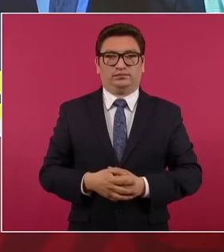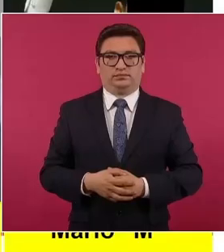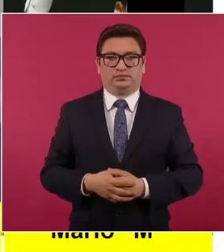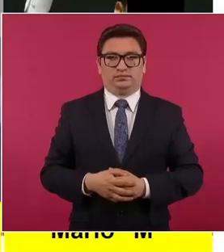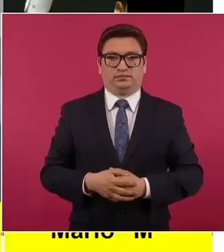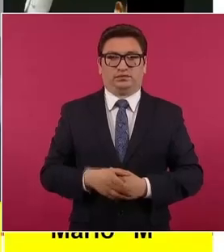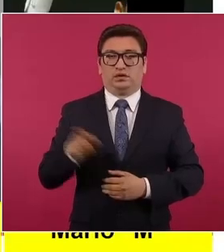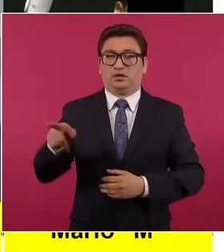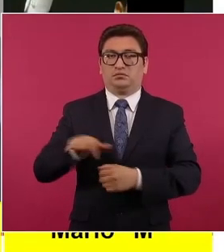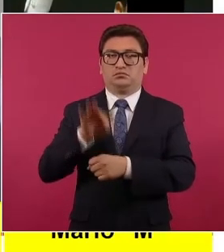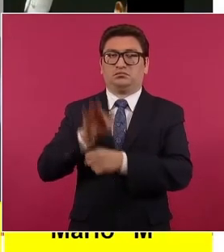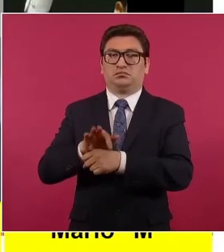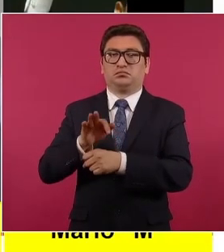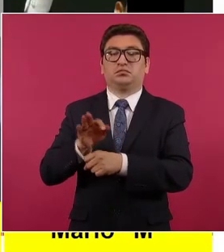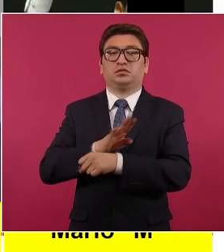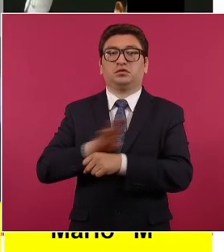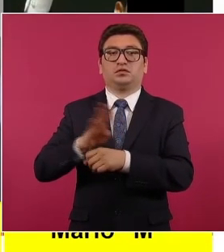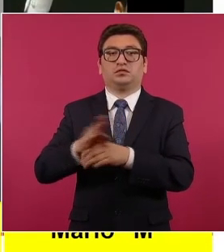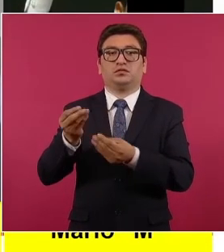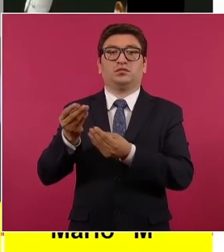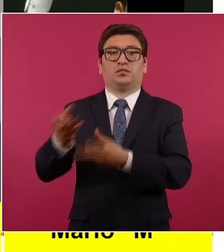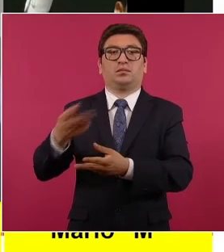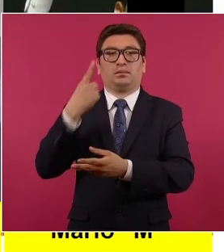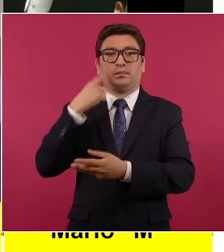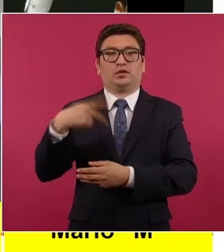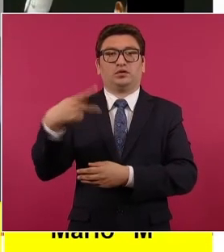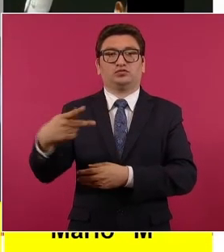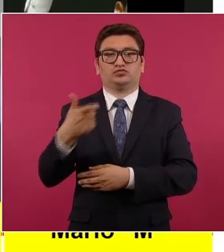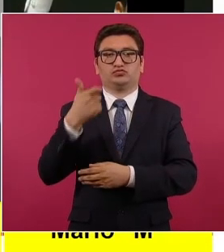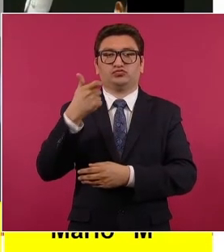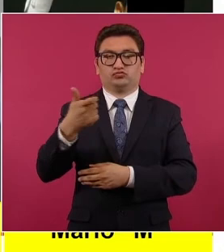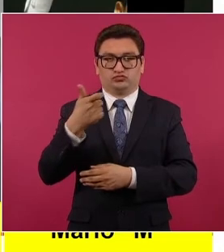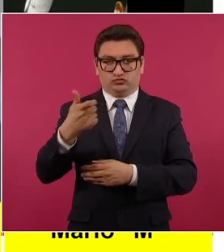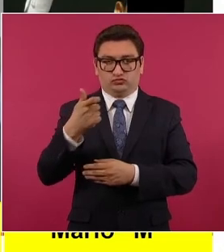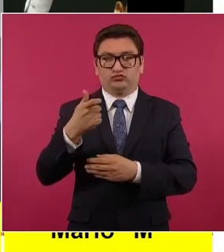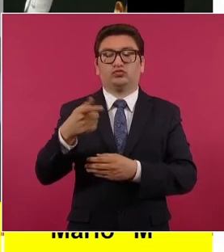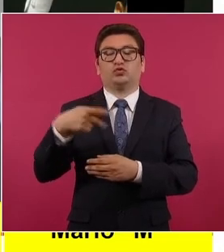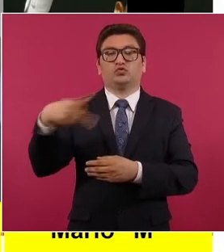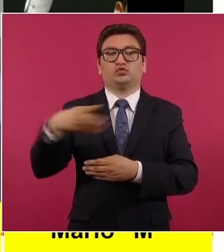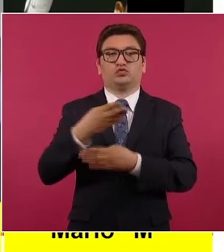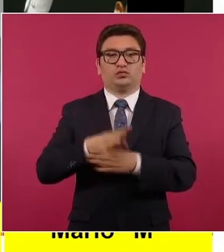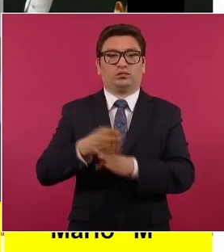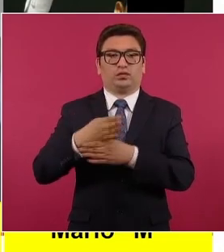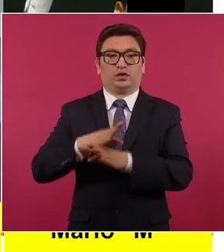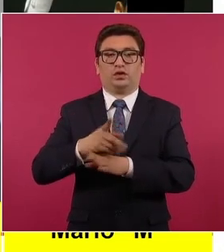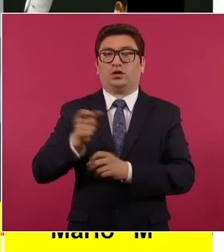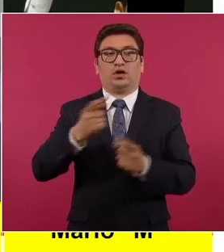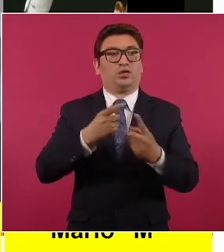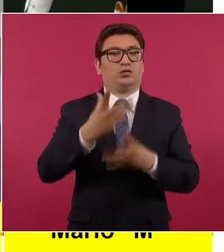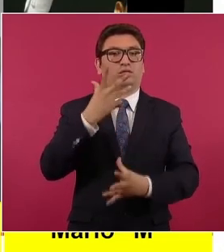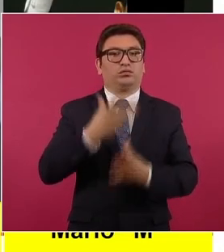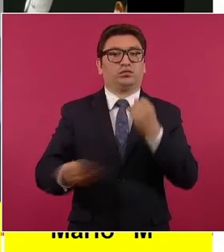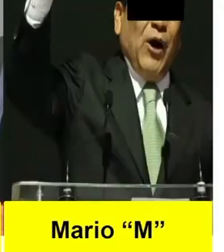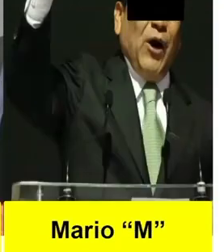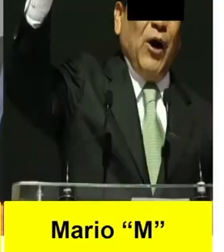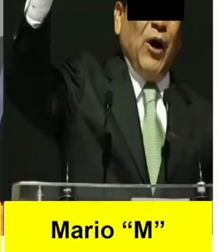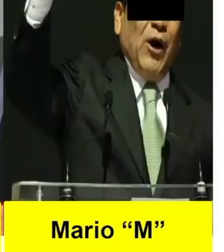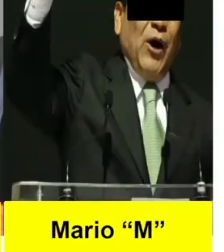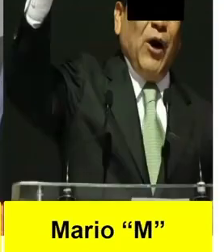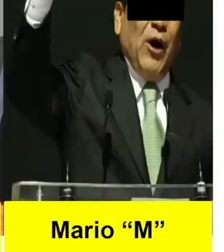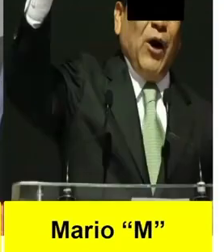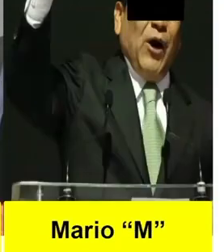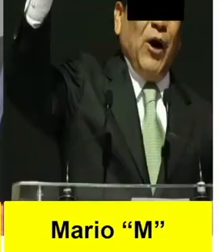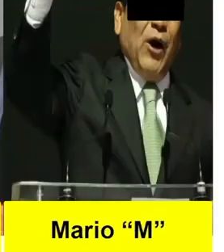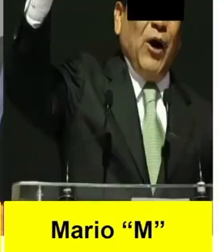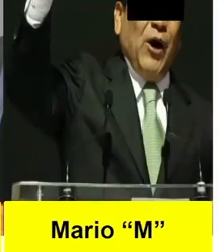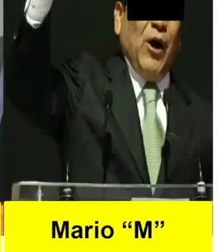beneficio para que se descongelaran las cuentas quienes quienes se encontraban prófugos, luego Mario Marín finalmente fue